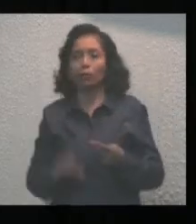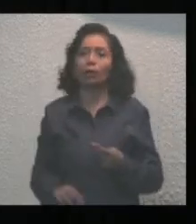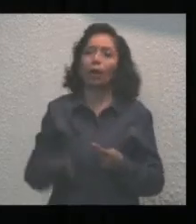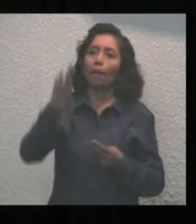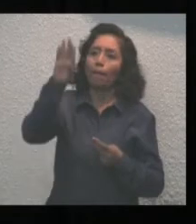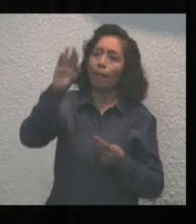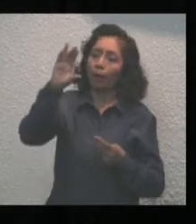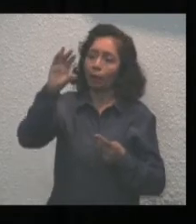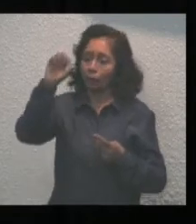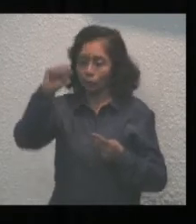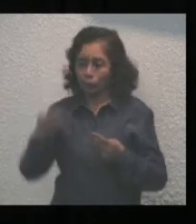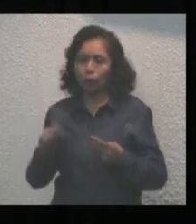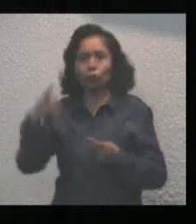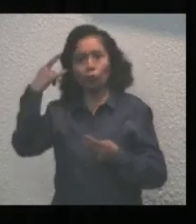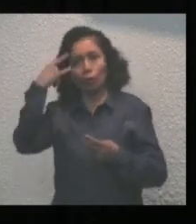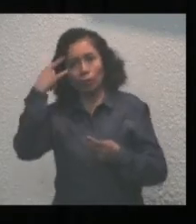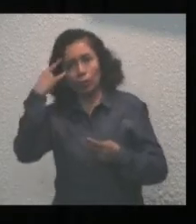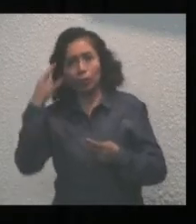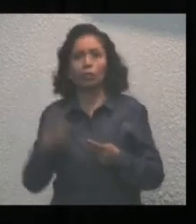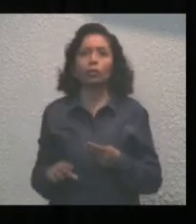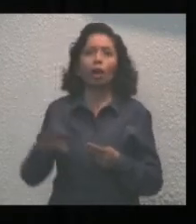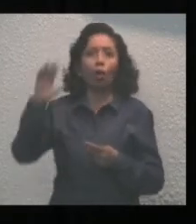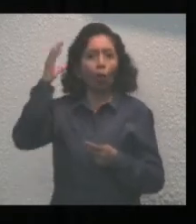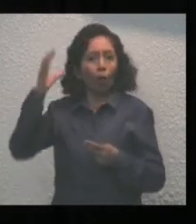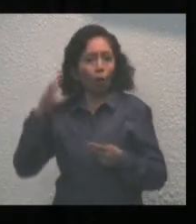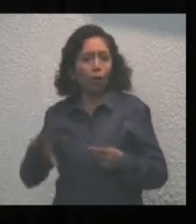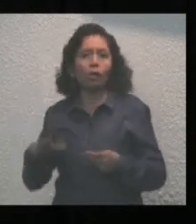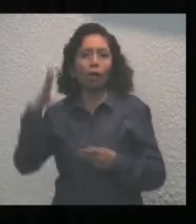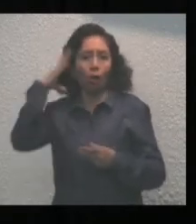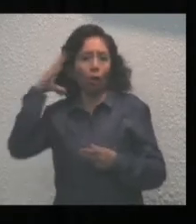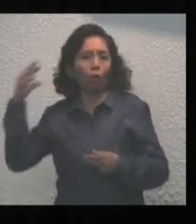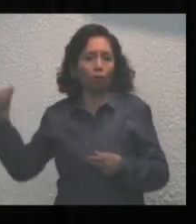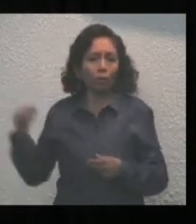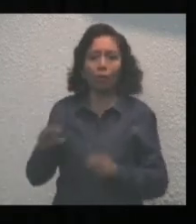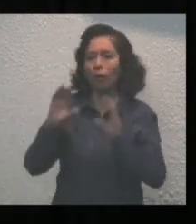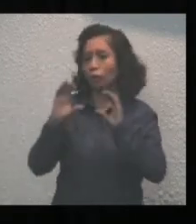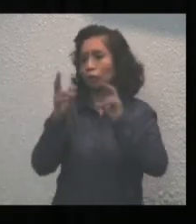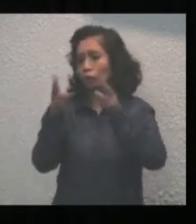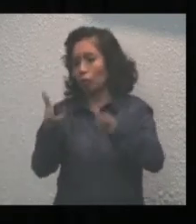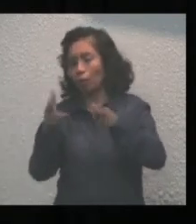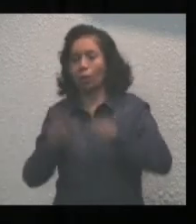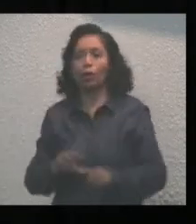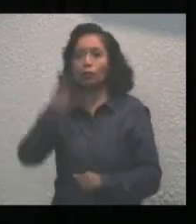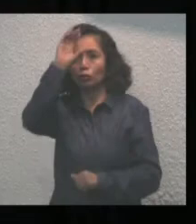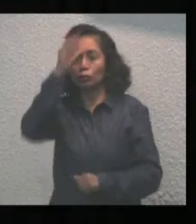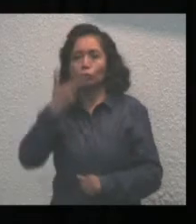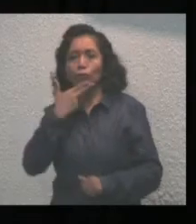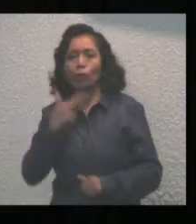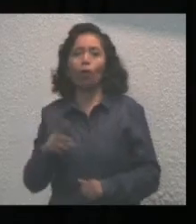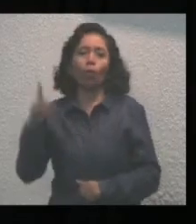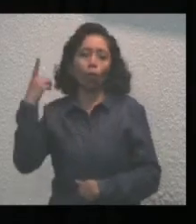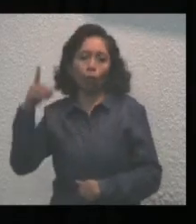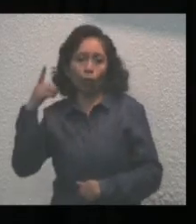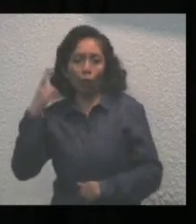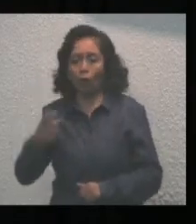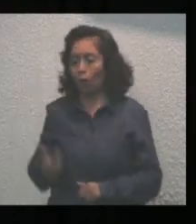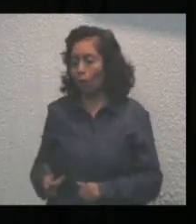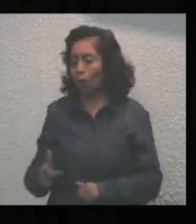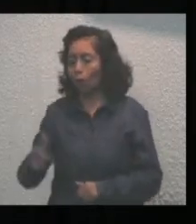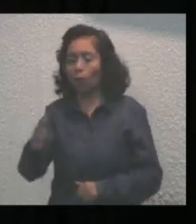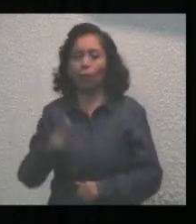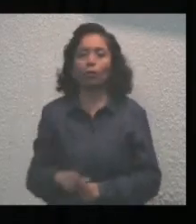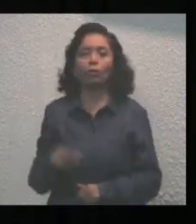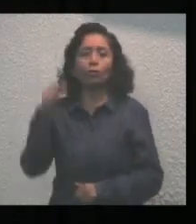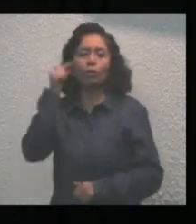Sur, Campeche, Coahuila, Colima, Chiapas, Chihuahua, Durango, Guanajuato,